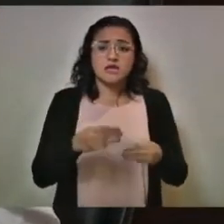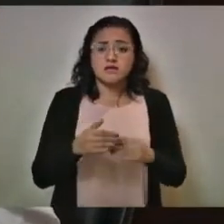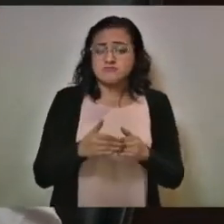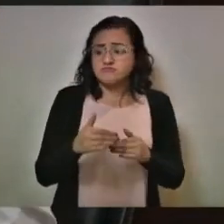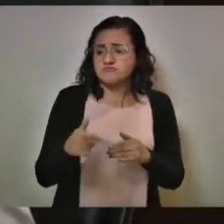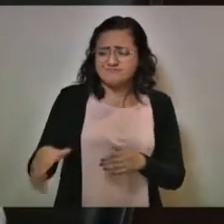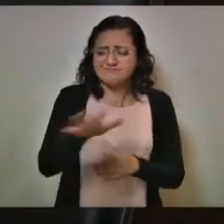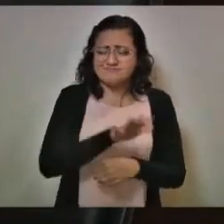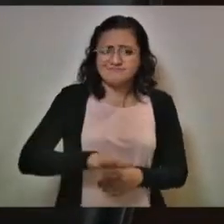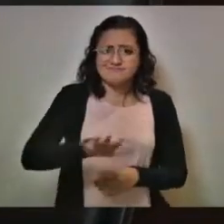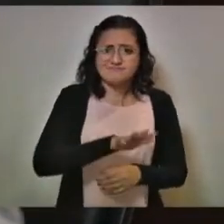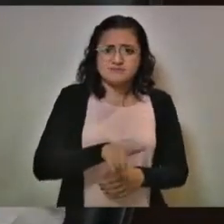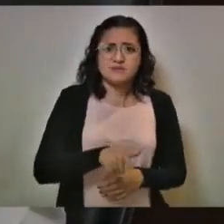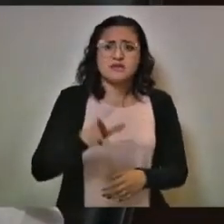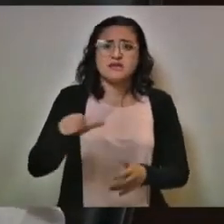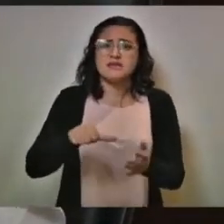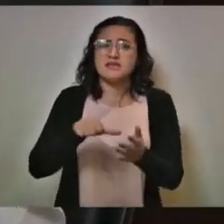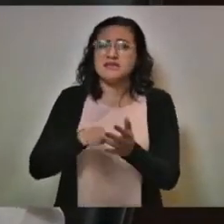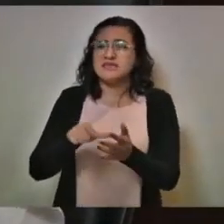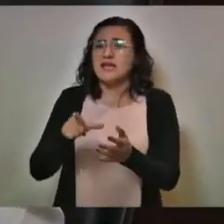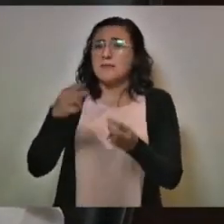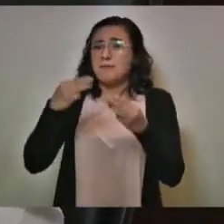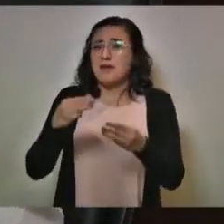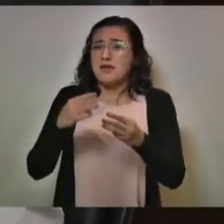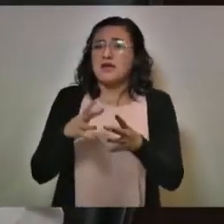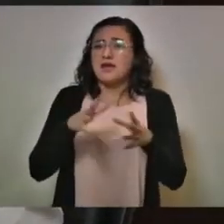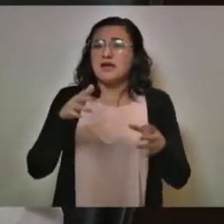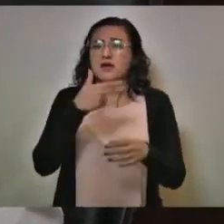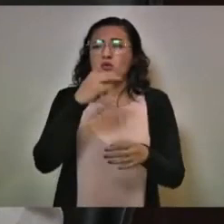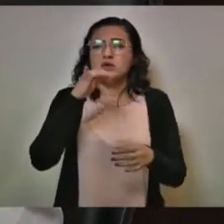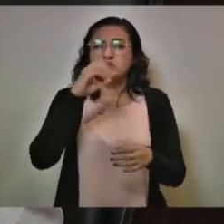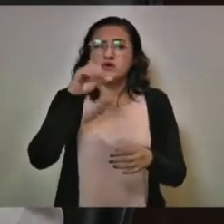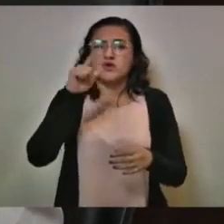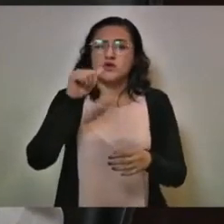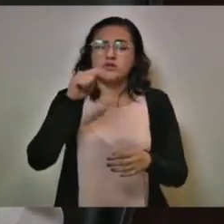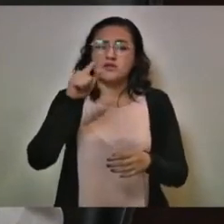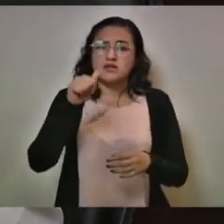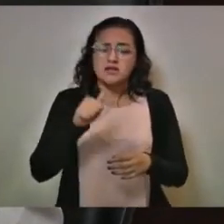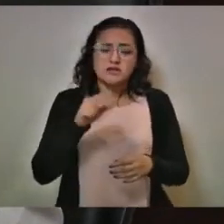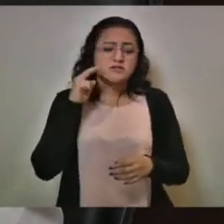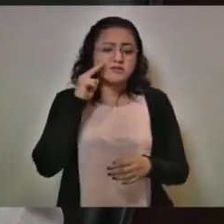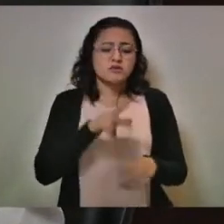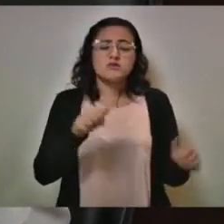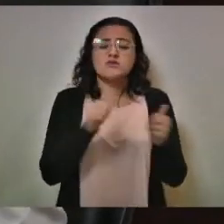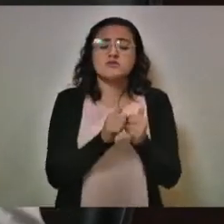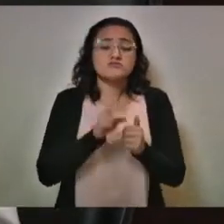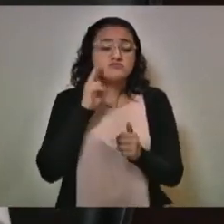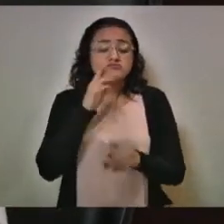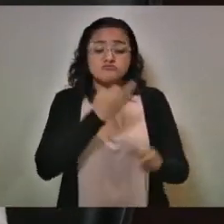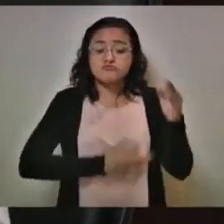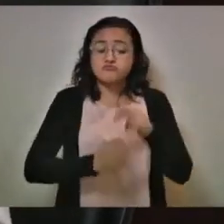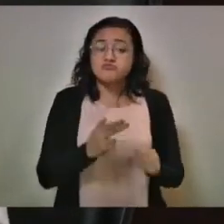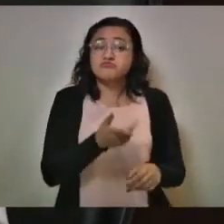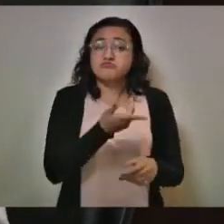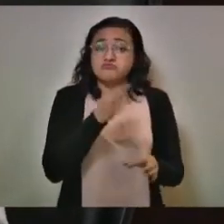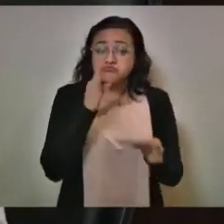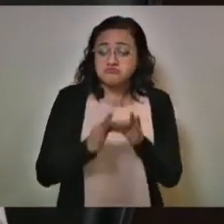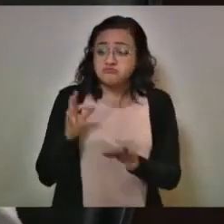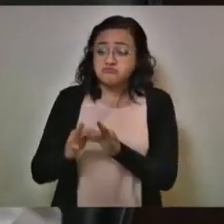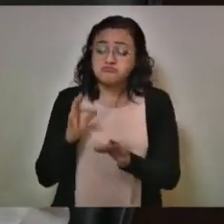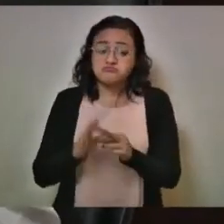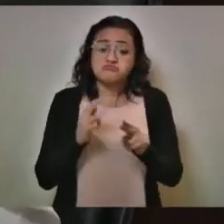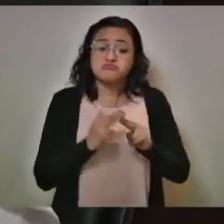la capital, la central de abastos de Huizcolotla, de verificación de las medidas de cumplimiento